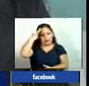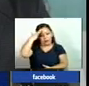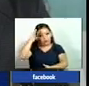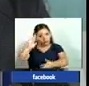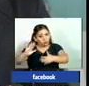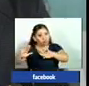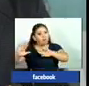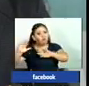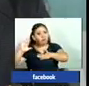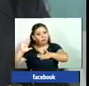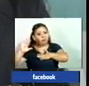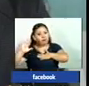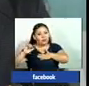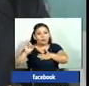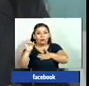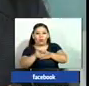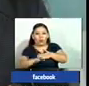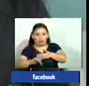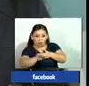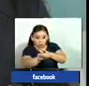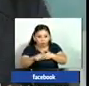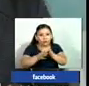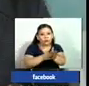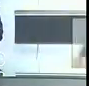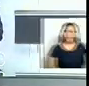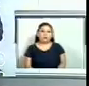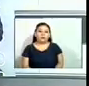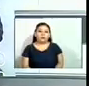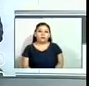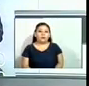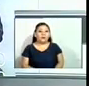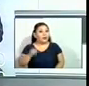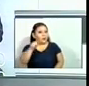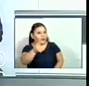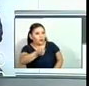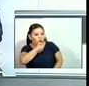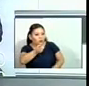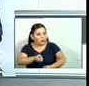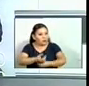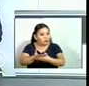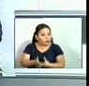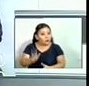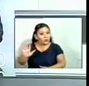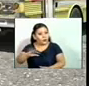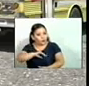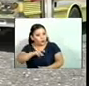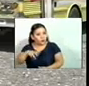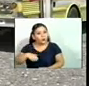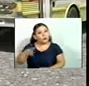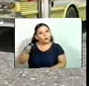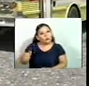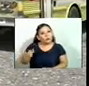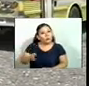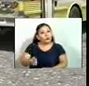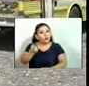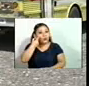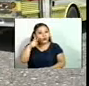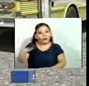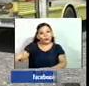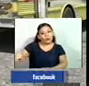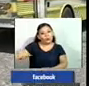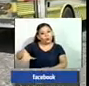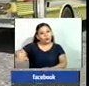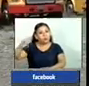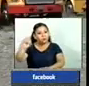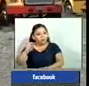y le contamos a mí que los empresarios del transporte público de la zona oriental del país